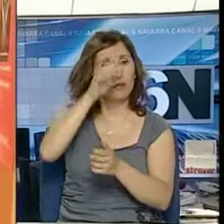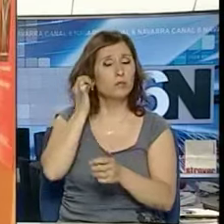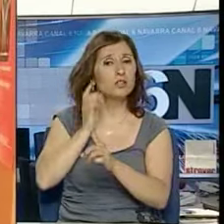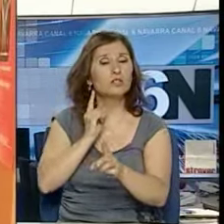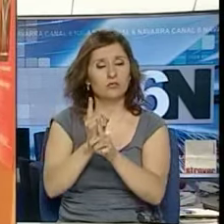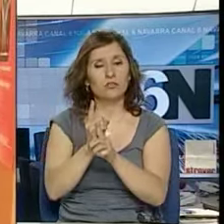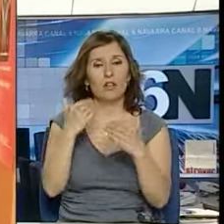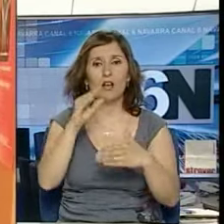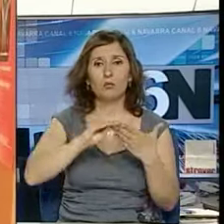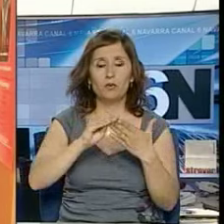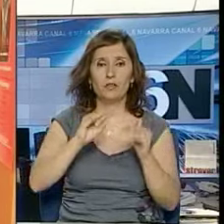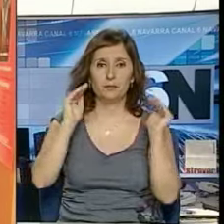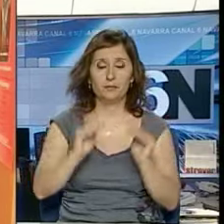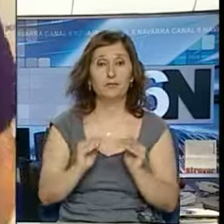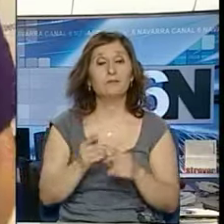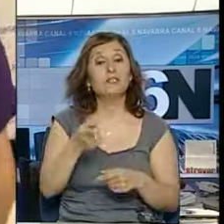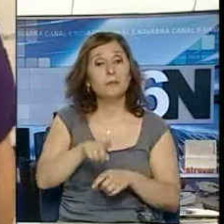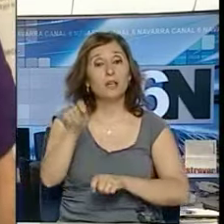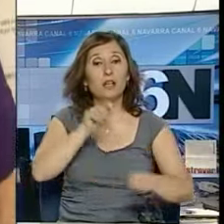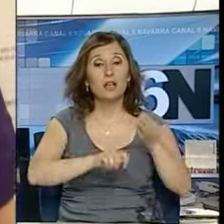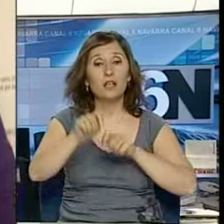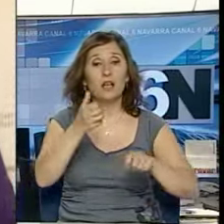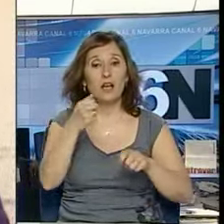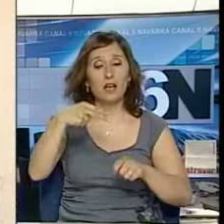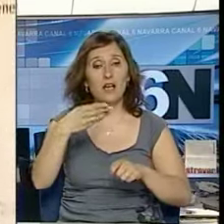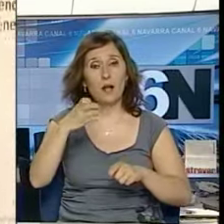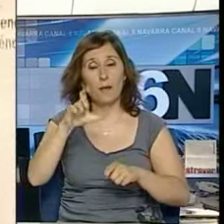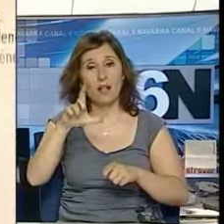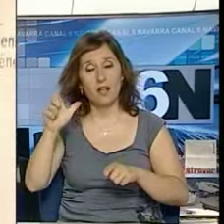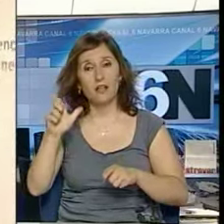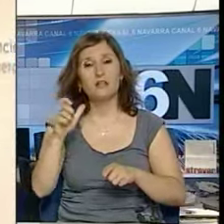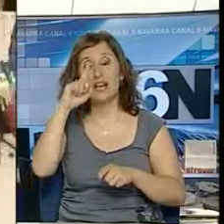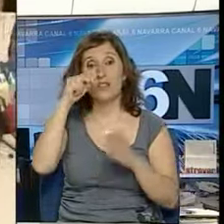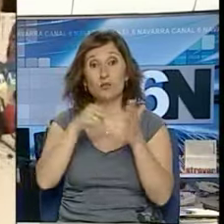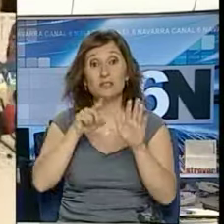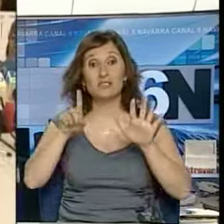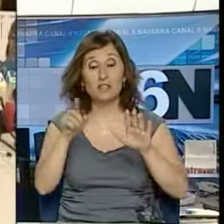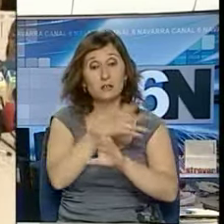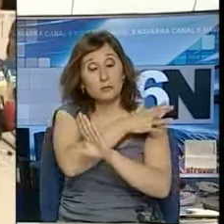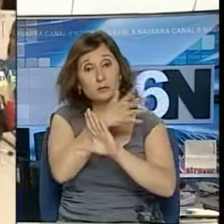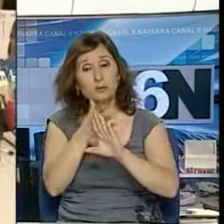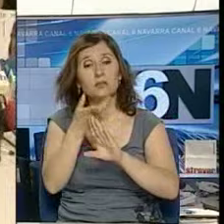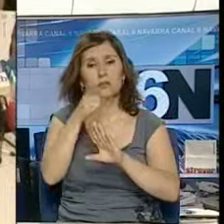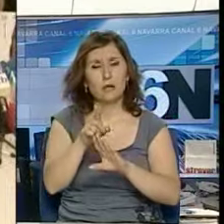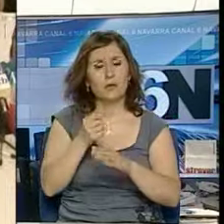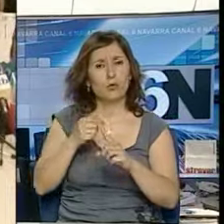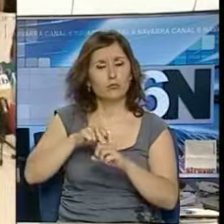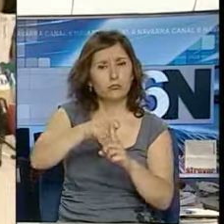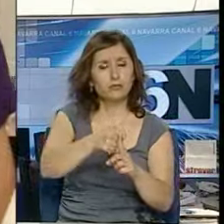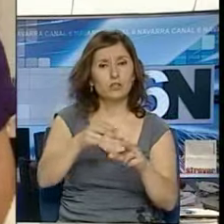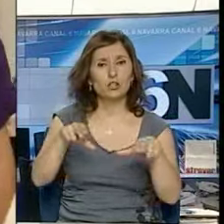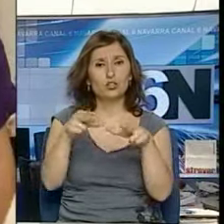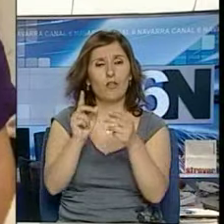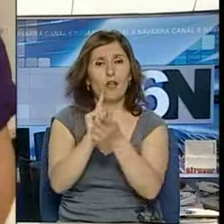género. Además, se ha hecho un reconocimiento a la asociación Ana Bella. Llevan desde 2006 actuando como agentes de cambio social con todas las